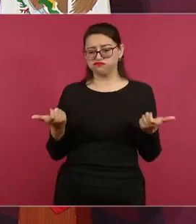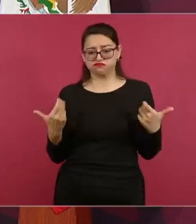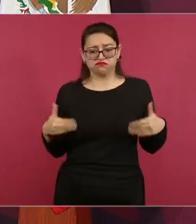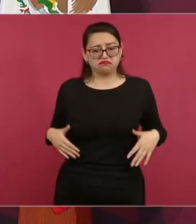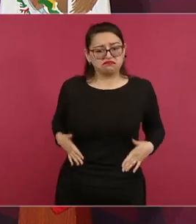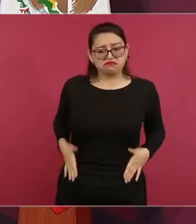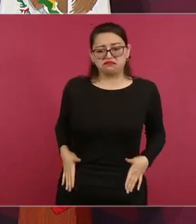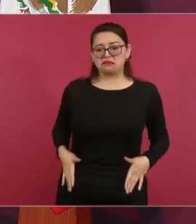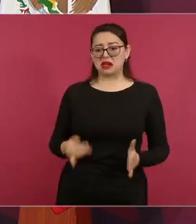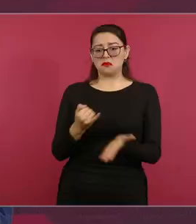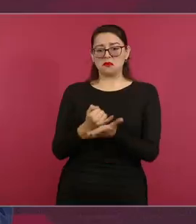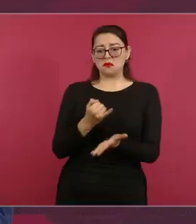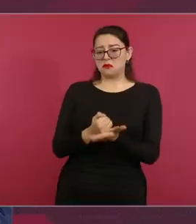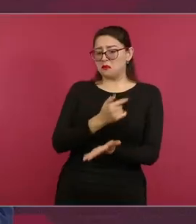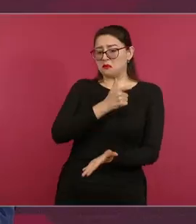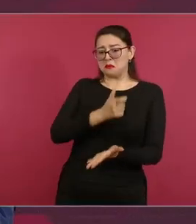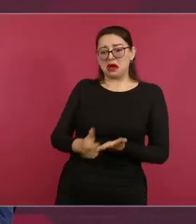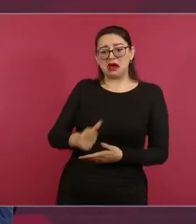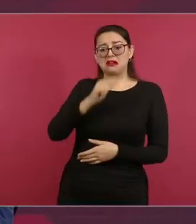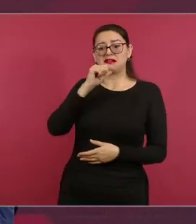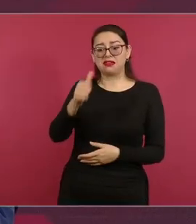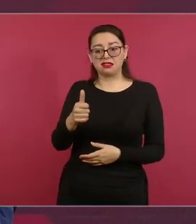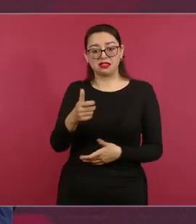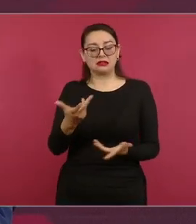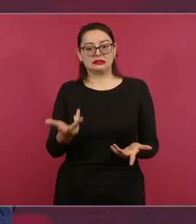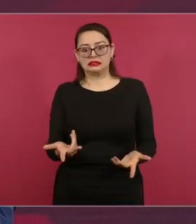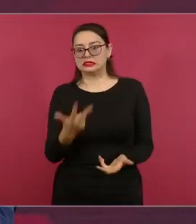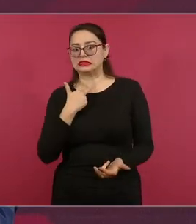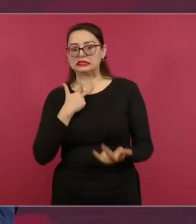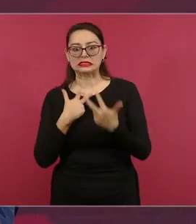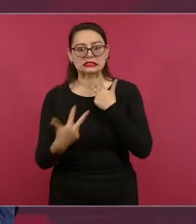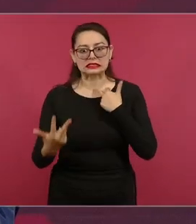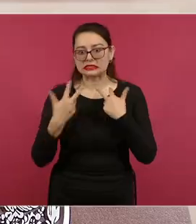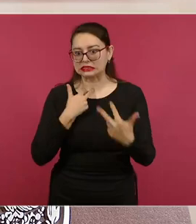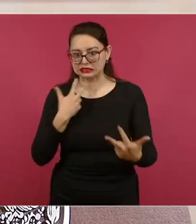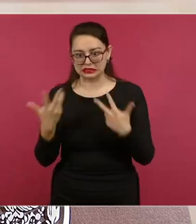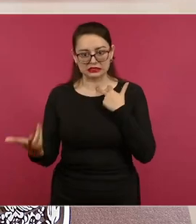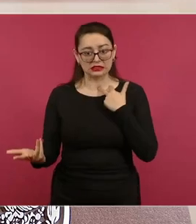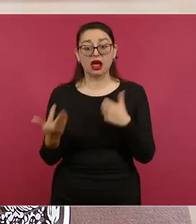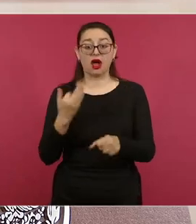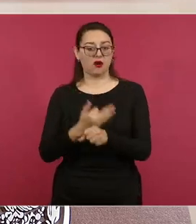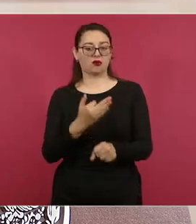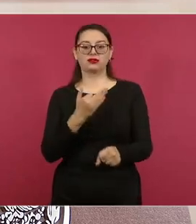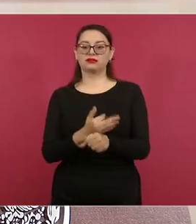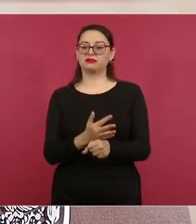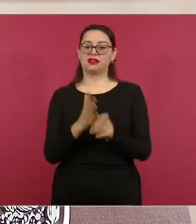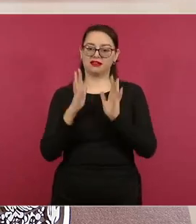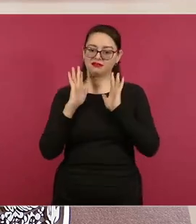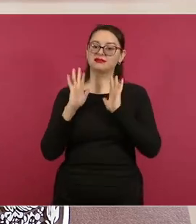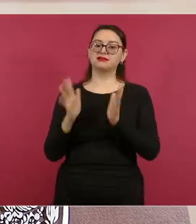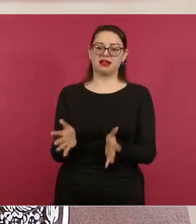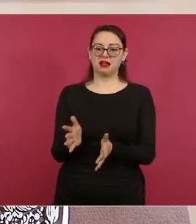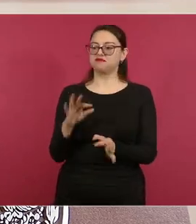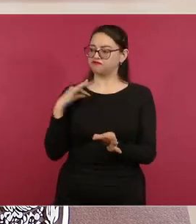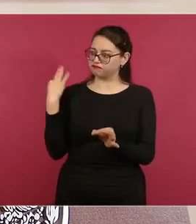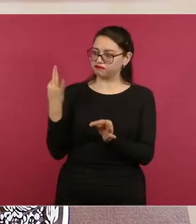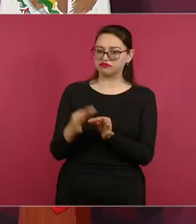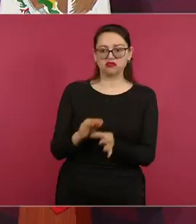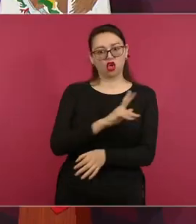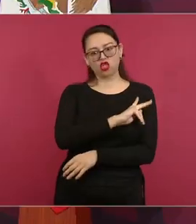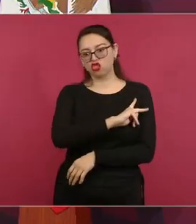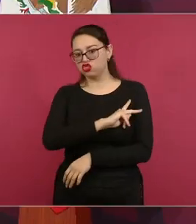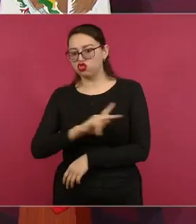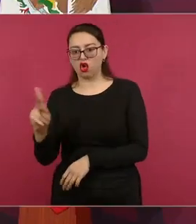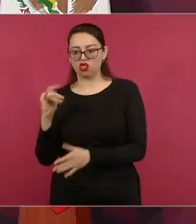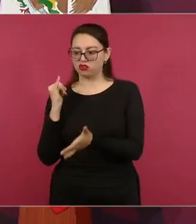además no todos, para no generalizar, había quienes sí, pero los